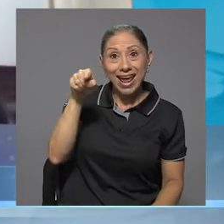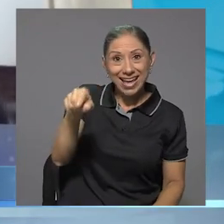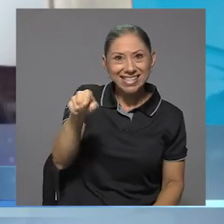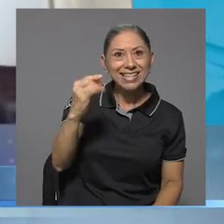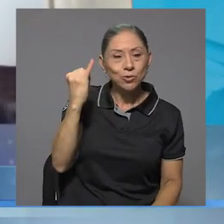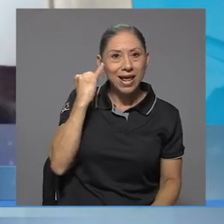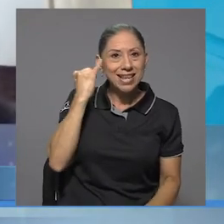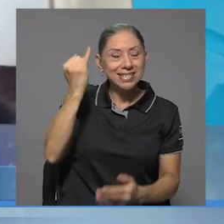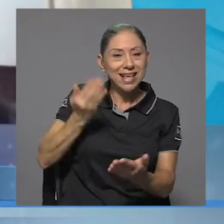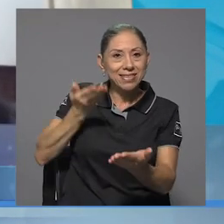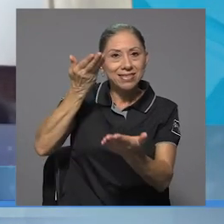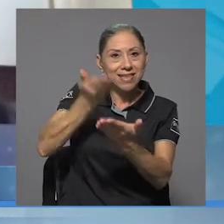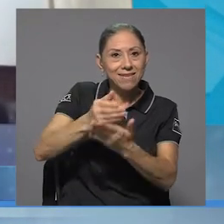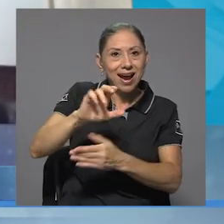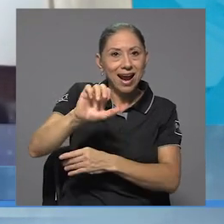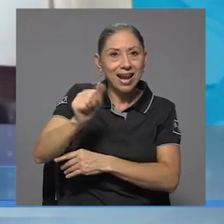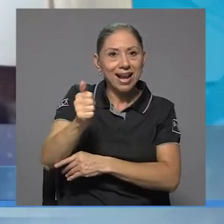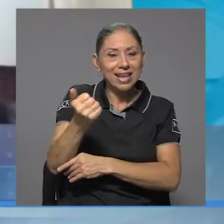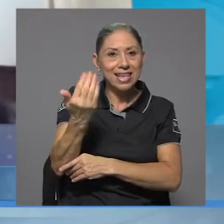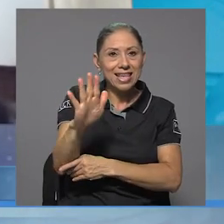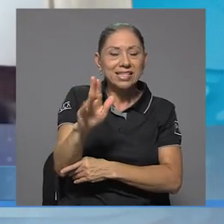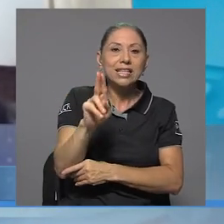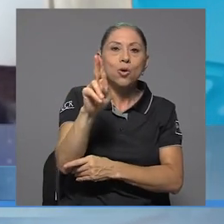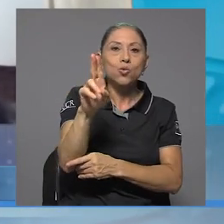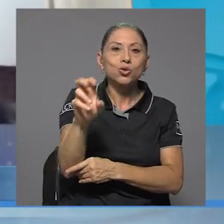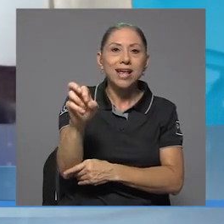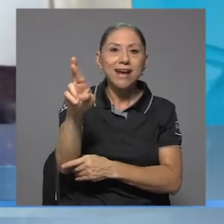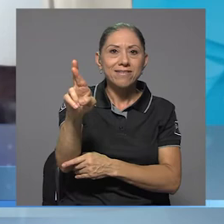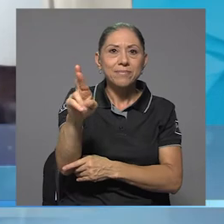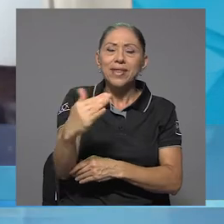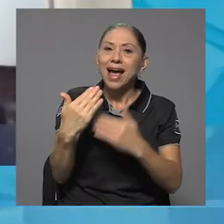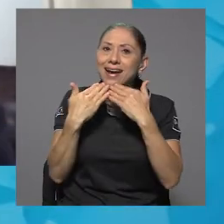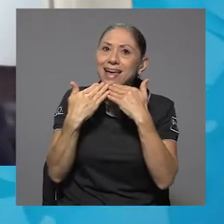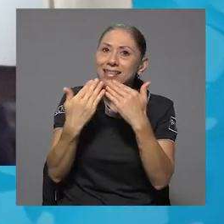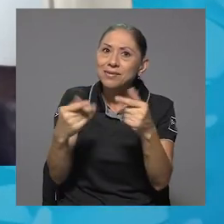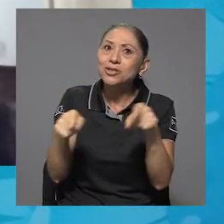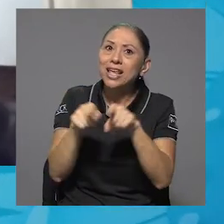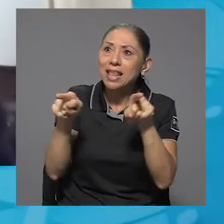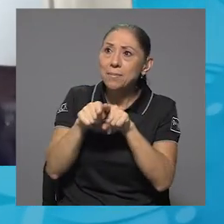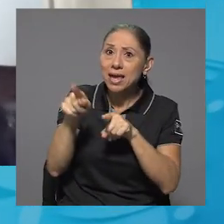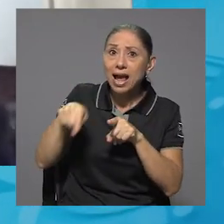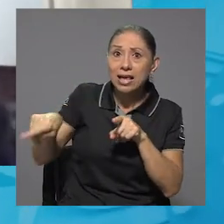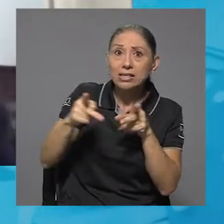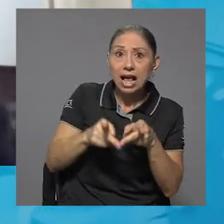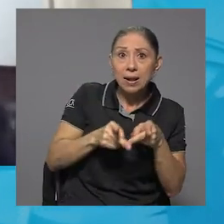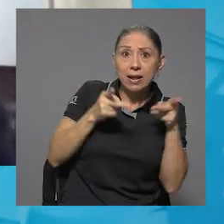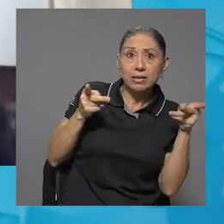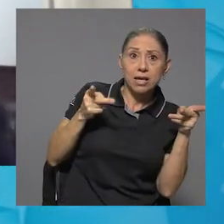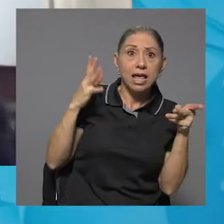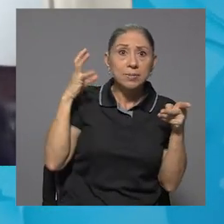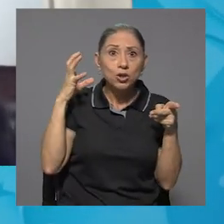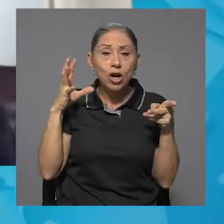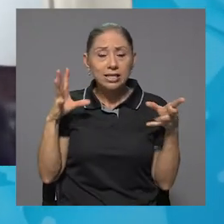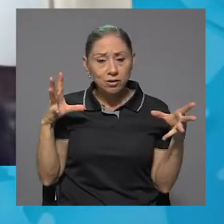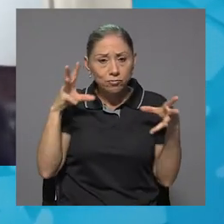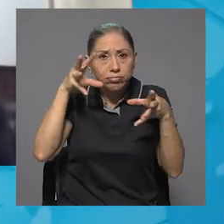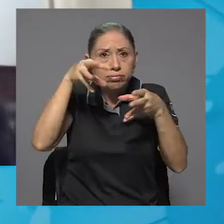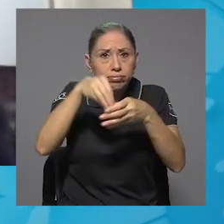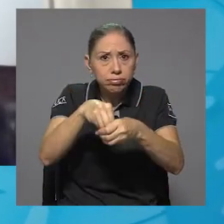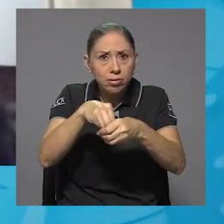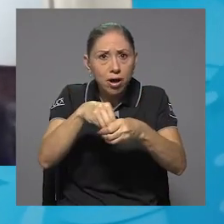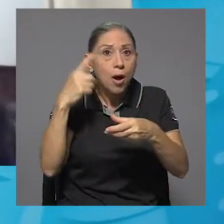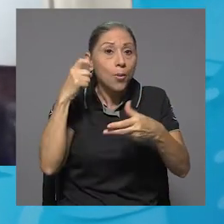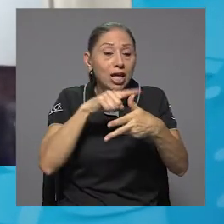canal 15 UCR y que agradecemos mucho que nos hayan incorporado nosotros también a las emisoras y al semanario porque en realidad los tres medios estamos